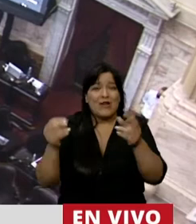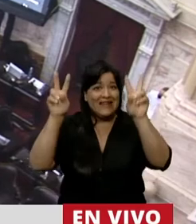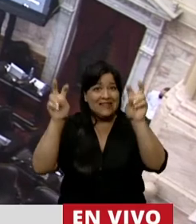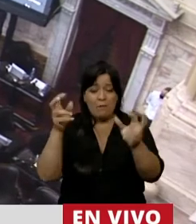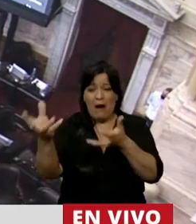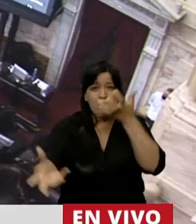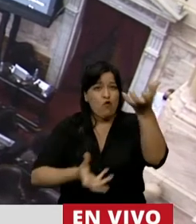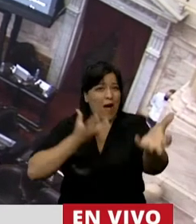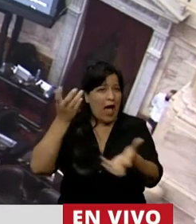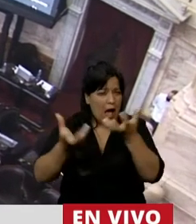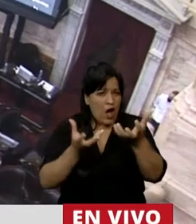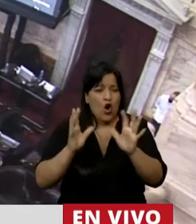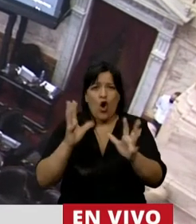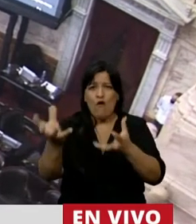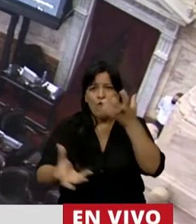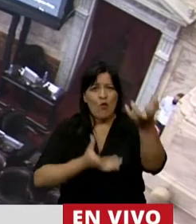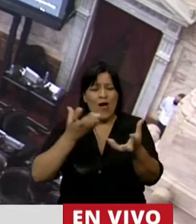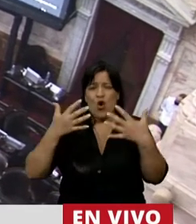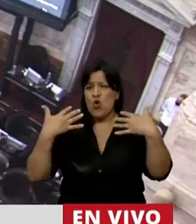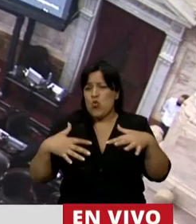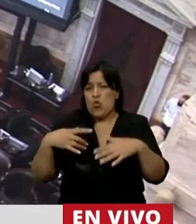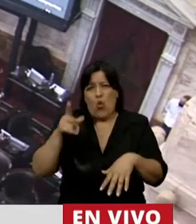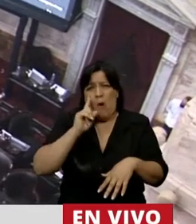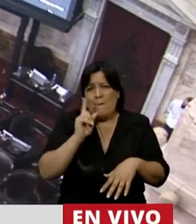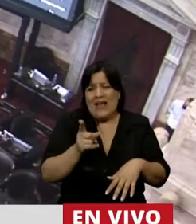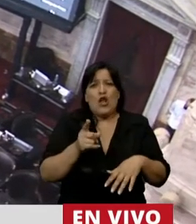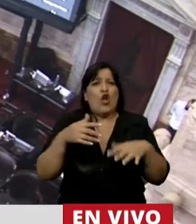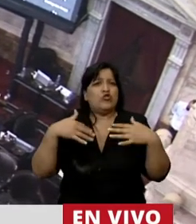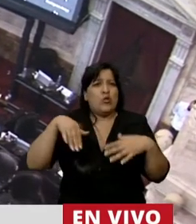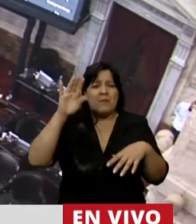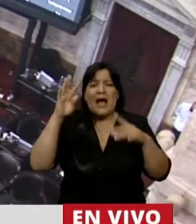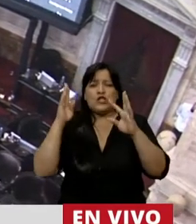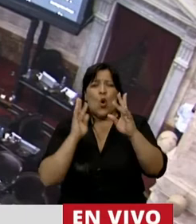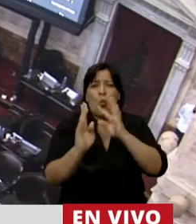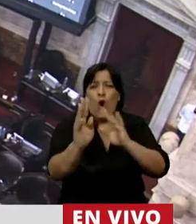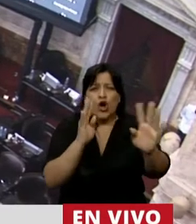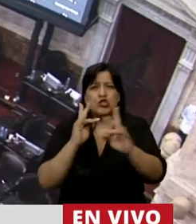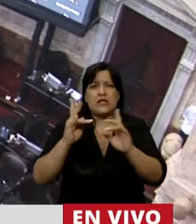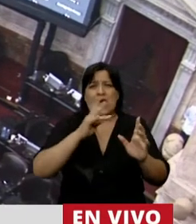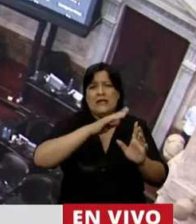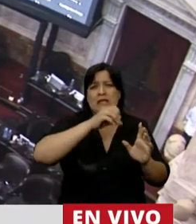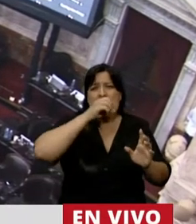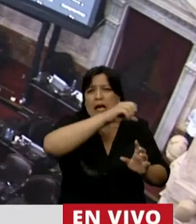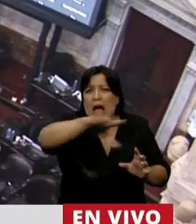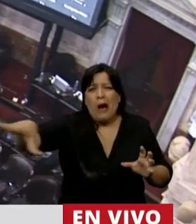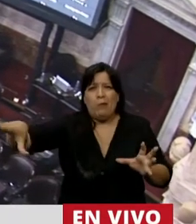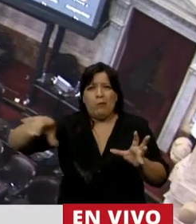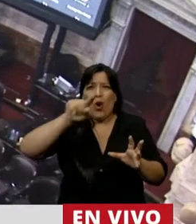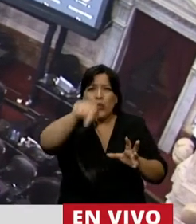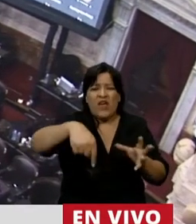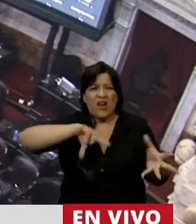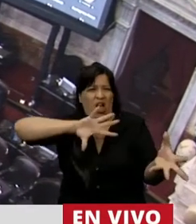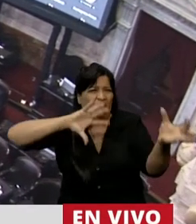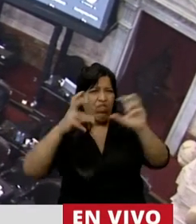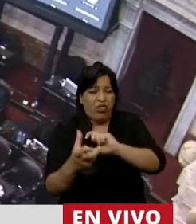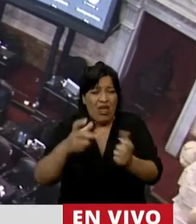presidente, rompe el equilibrio ecológico de bosques y campos, modificando el paisaje, provocando serios